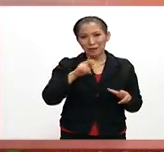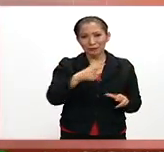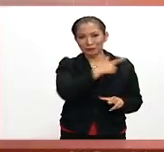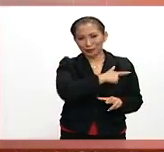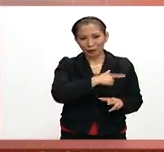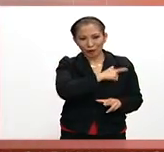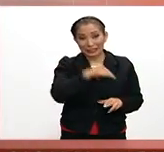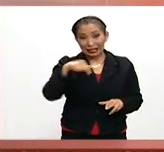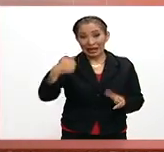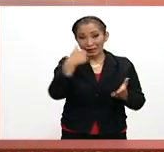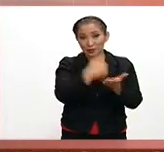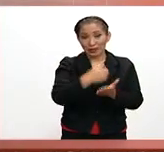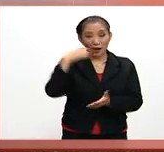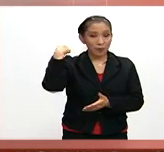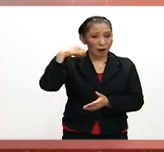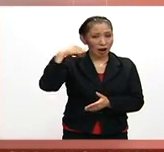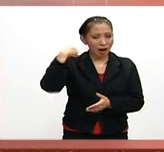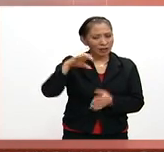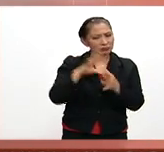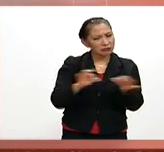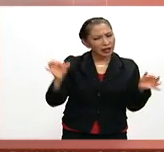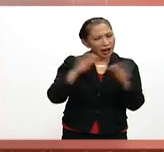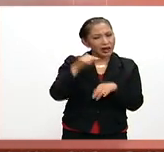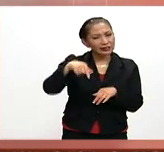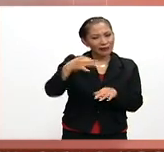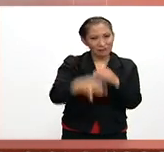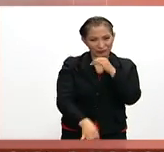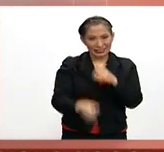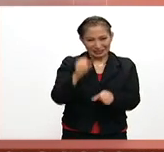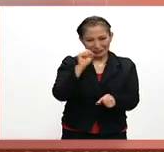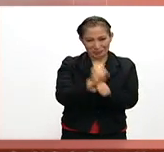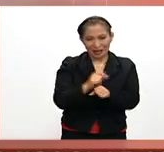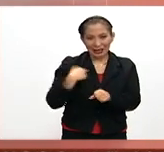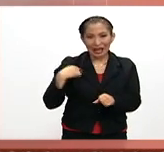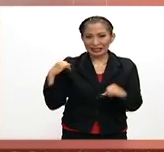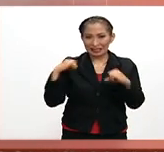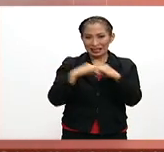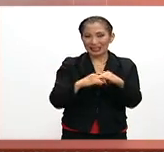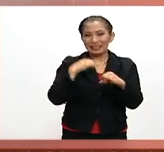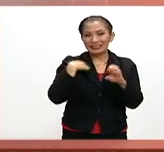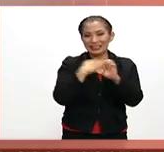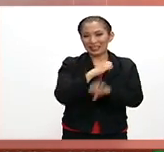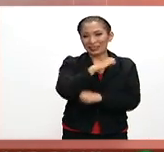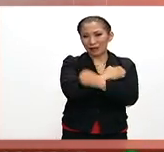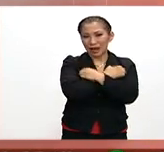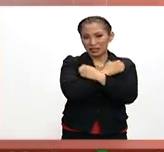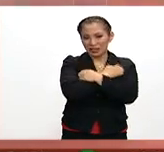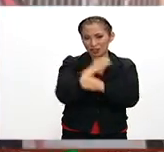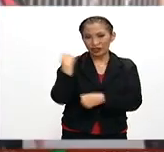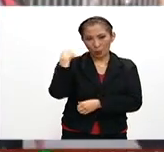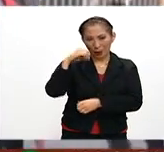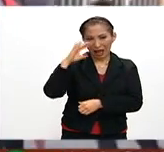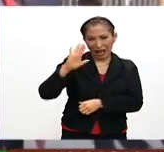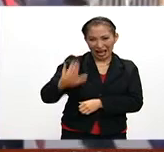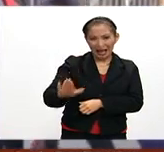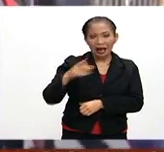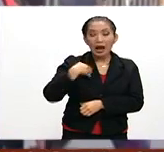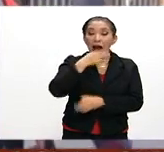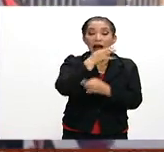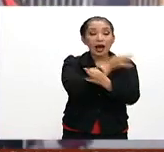saludarte desde la ciudad de Oaxaca. Comentarte que este fin de semana el Instituto Estatal de Educación Pública de Oaxaca